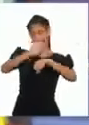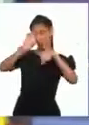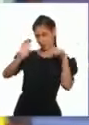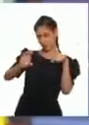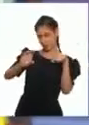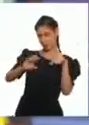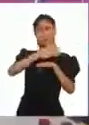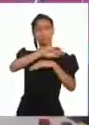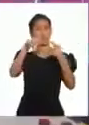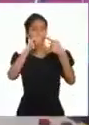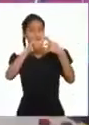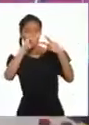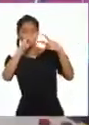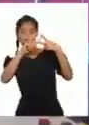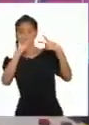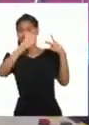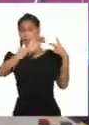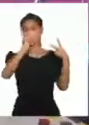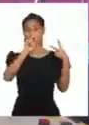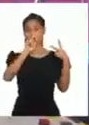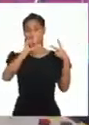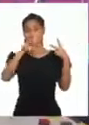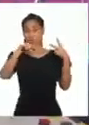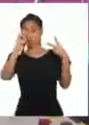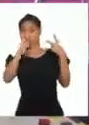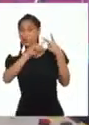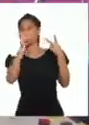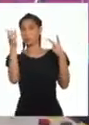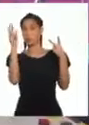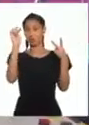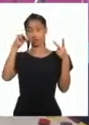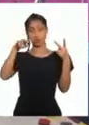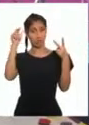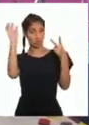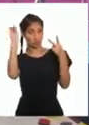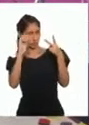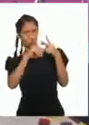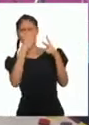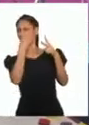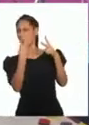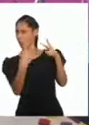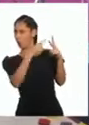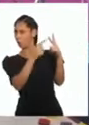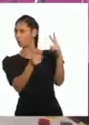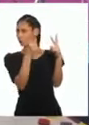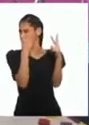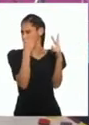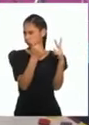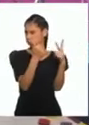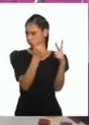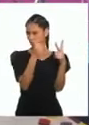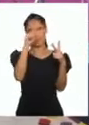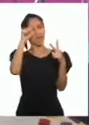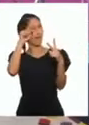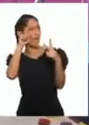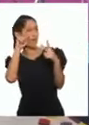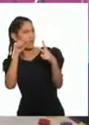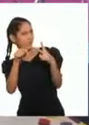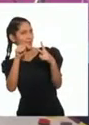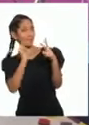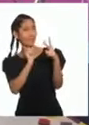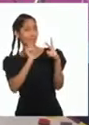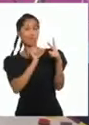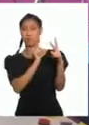Armando son grandes artistas. Son parte importante de sus